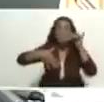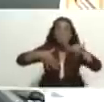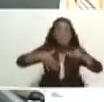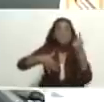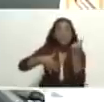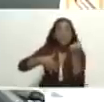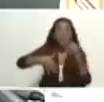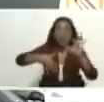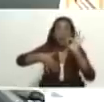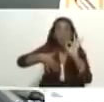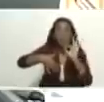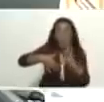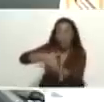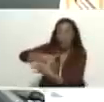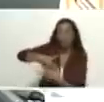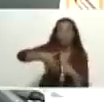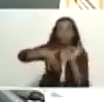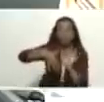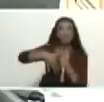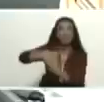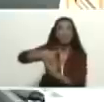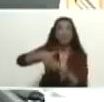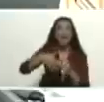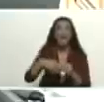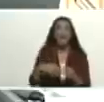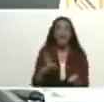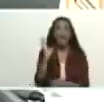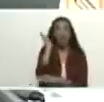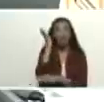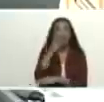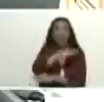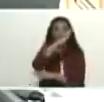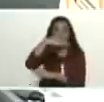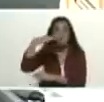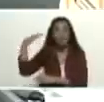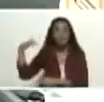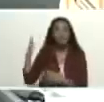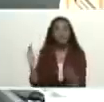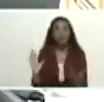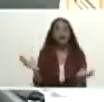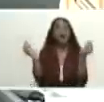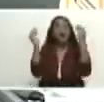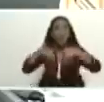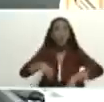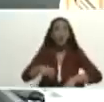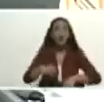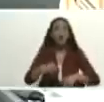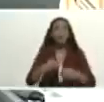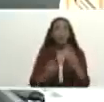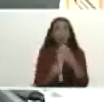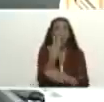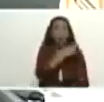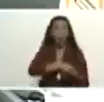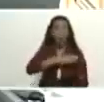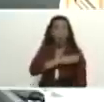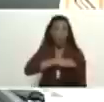en el consenso de Brasilia se decidió nombrar una comisión